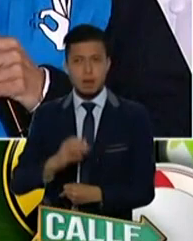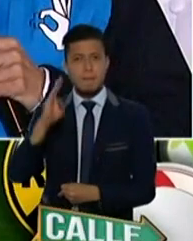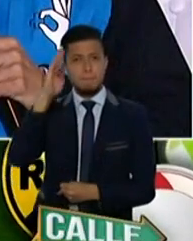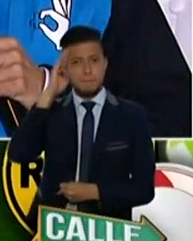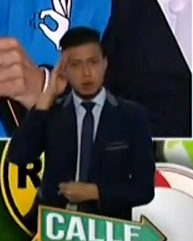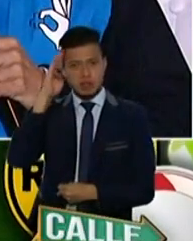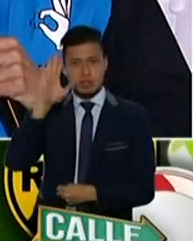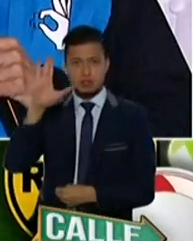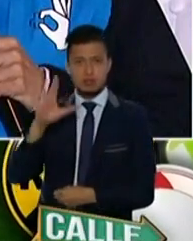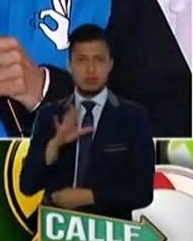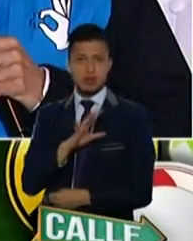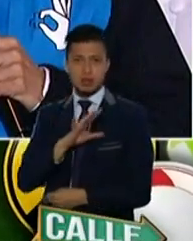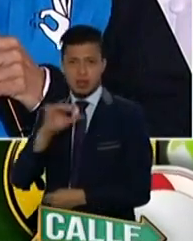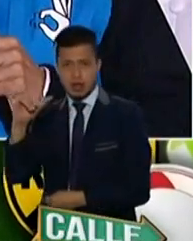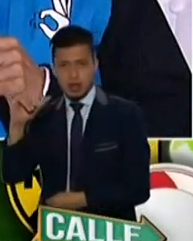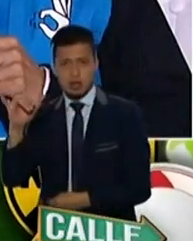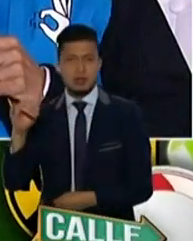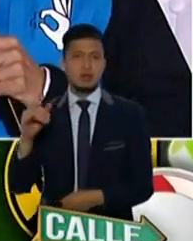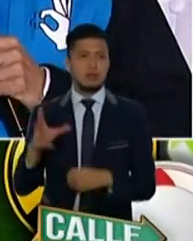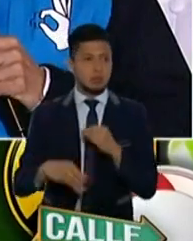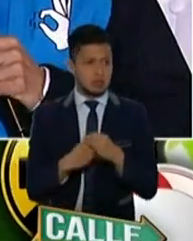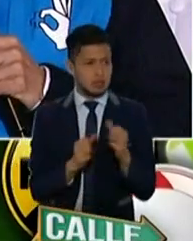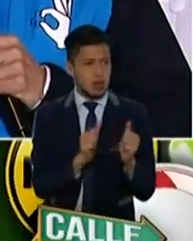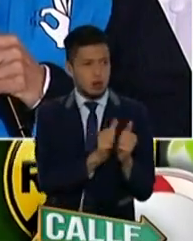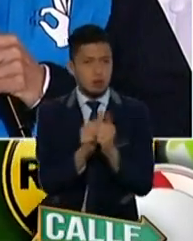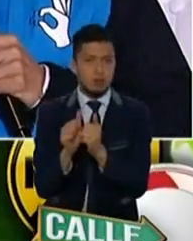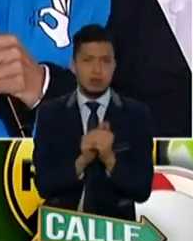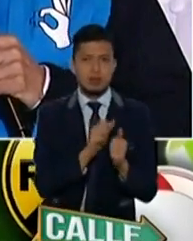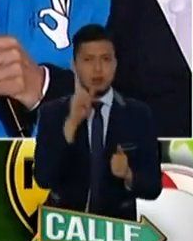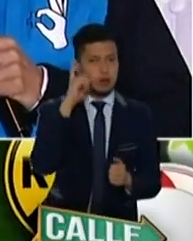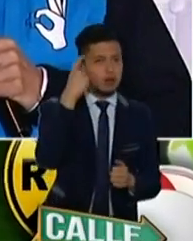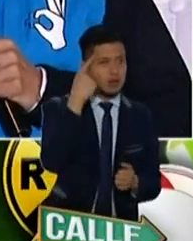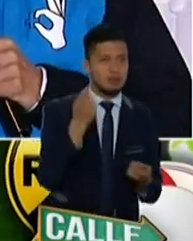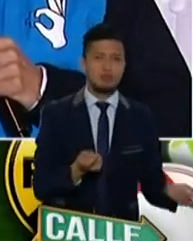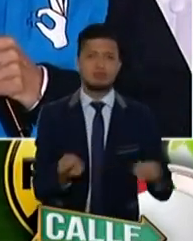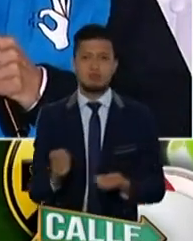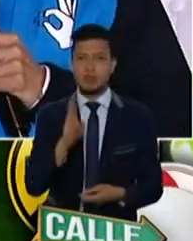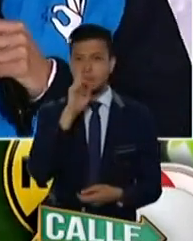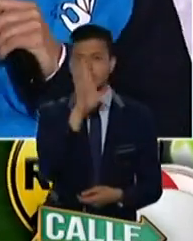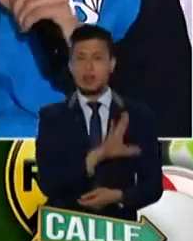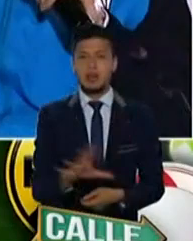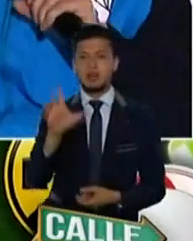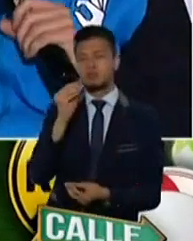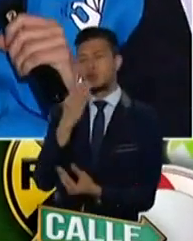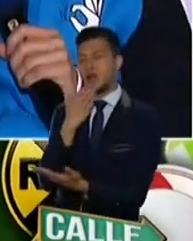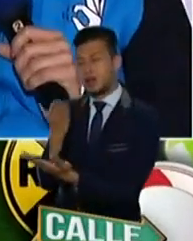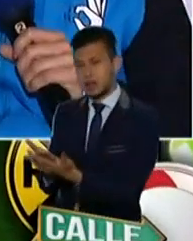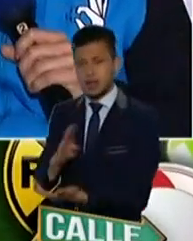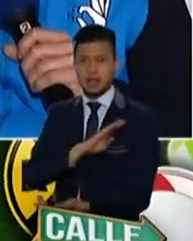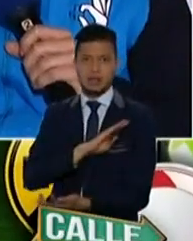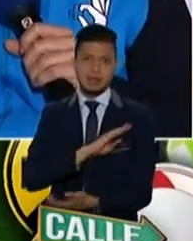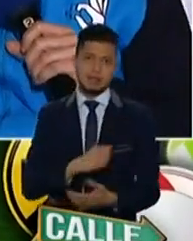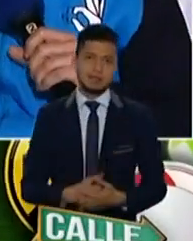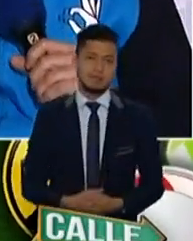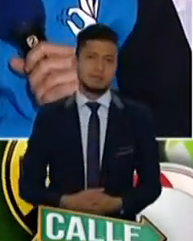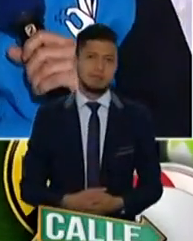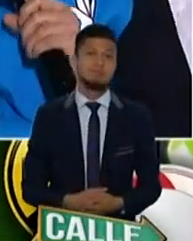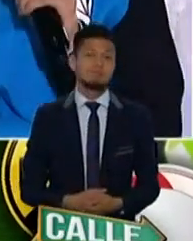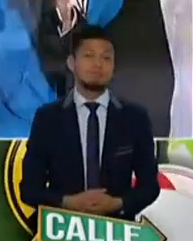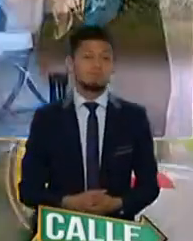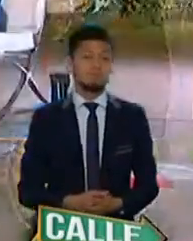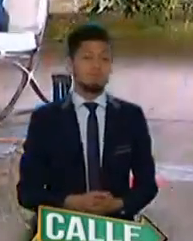de Cali y también la que acompaña a todos los gobernantes a nivel país. Muchas gracias, alcalde, alcaldesa. Mi apreciado general,